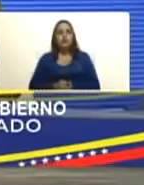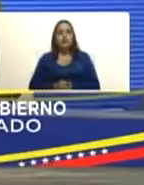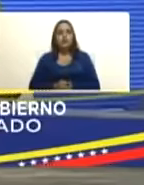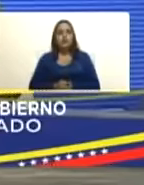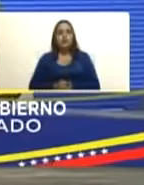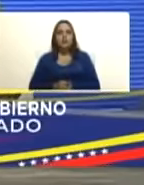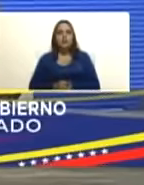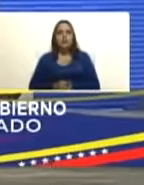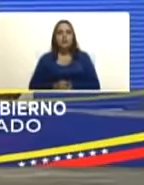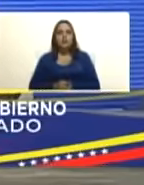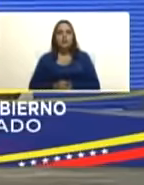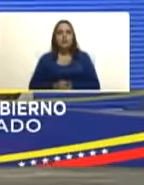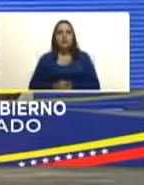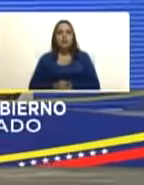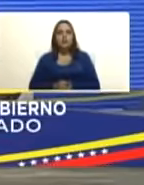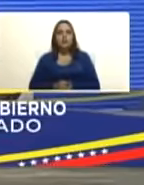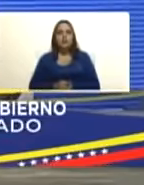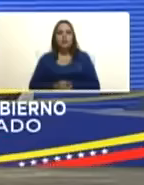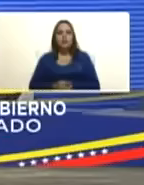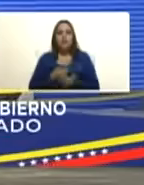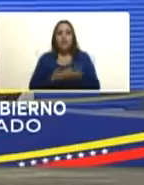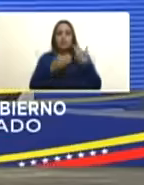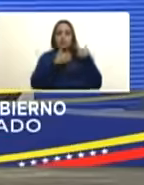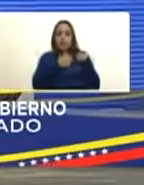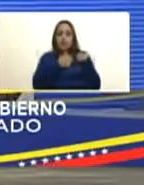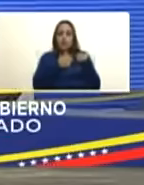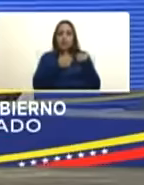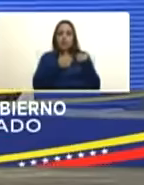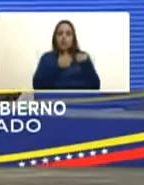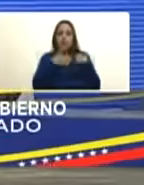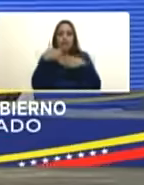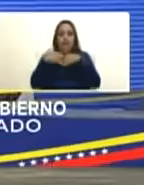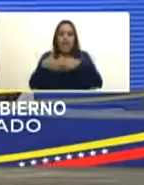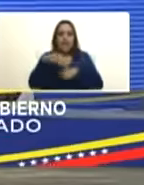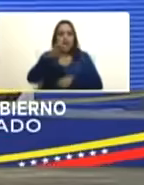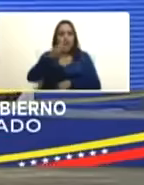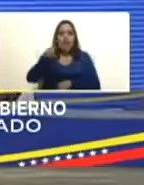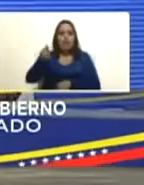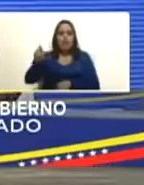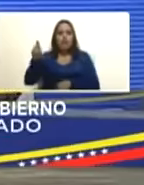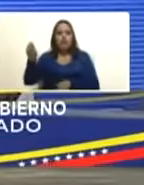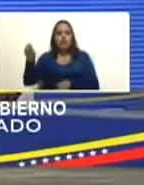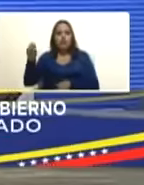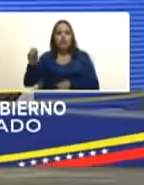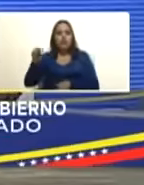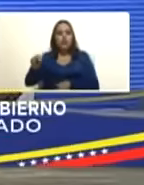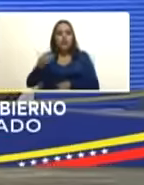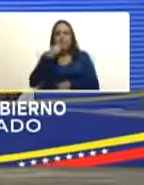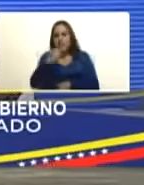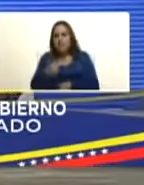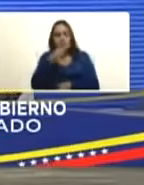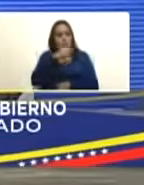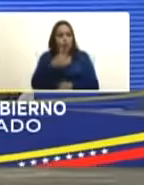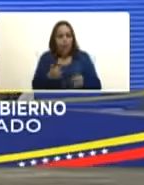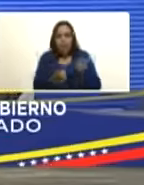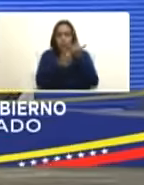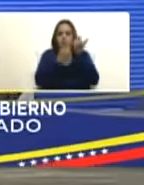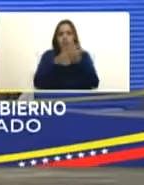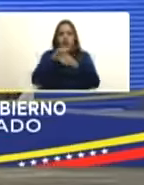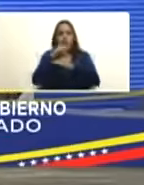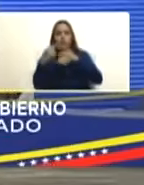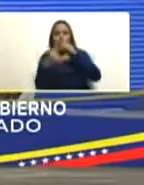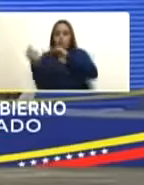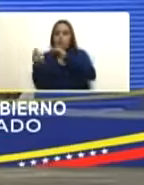el CEO de la exxonmóvil dice no estamos financiando a Guyana en la disputa con Venezuela por el